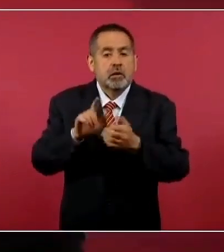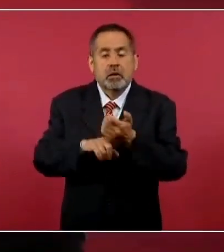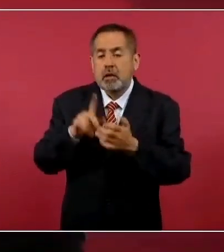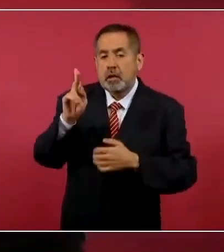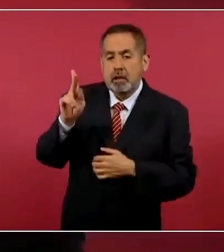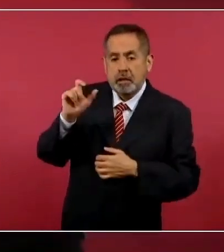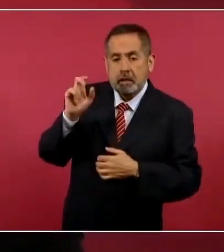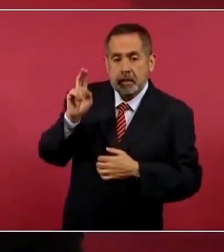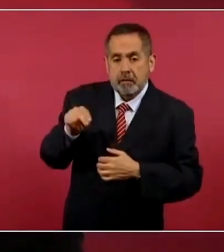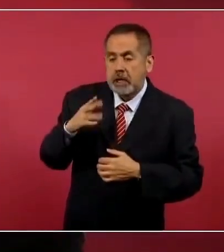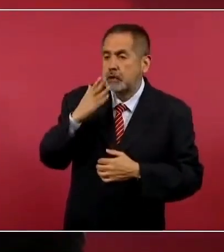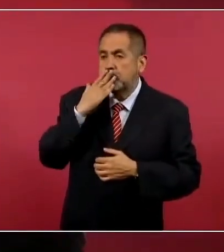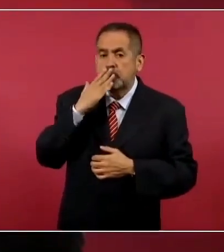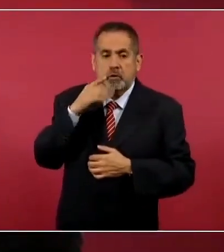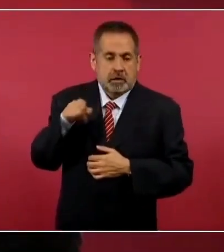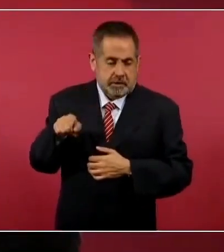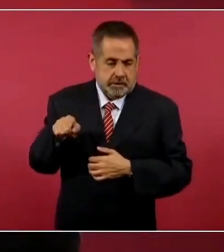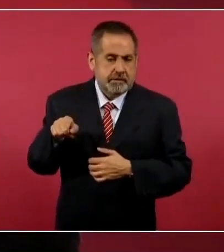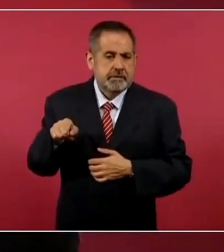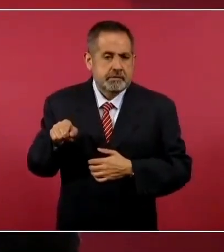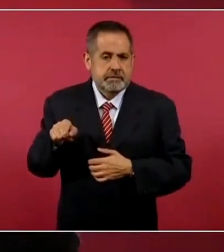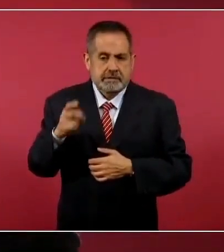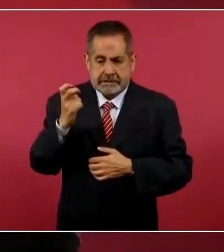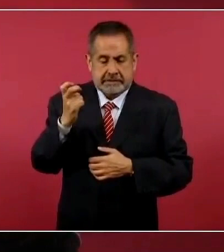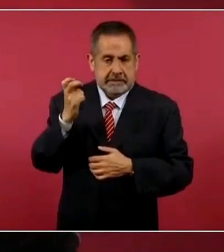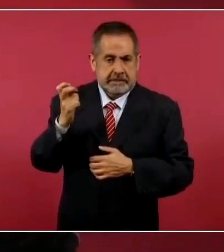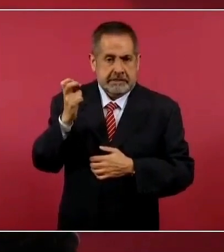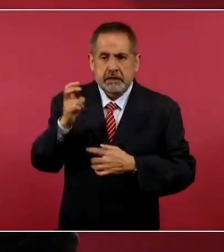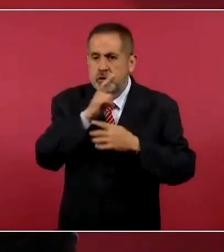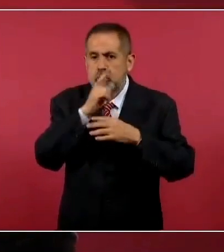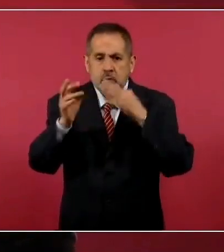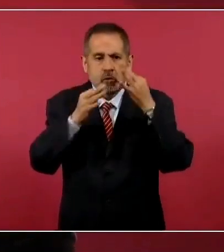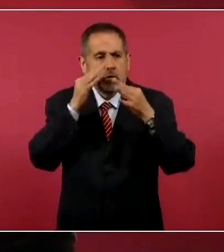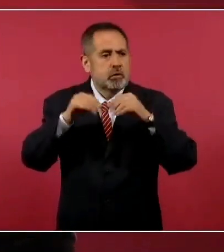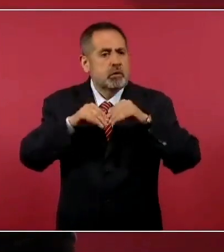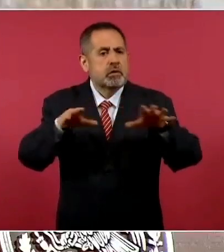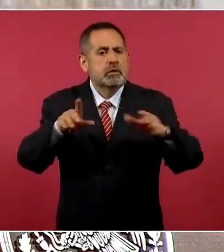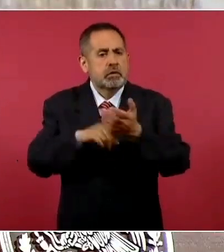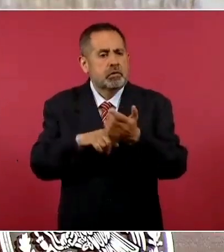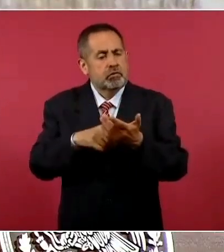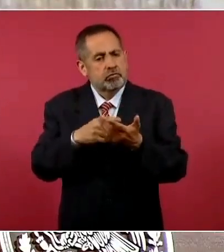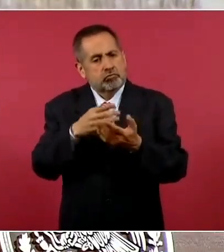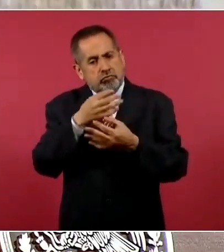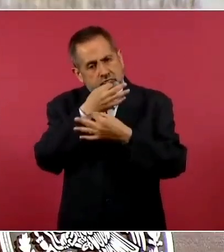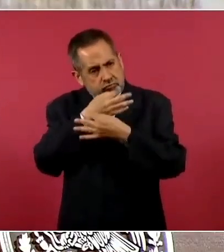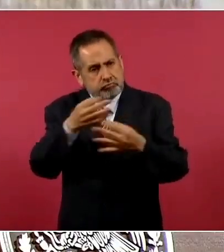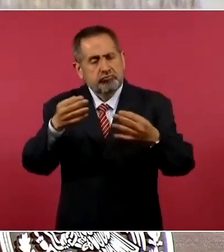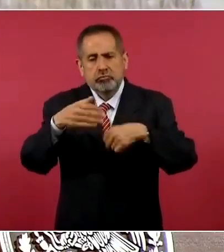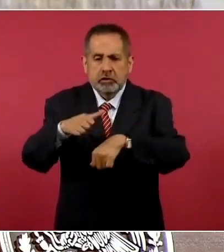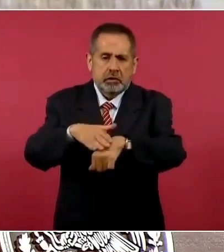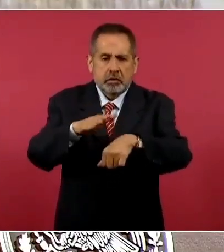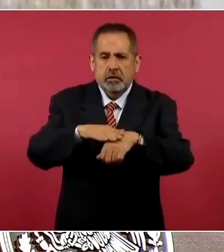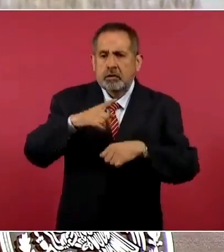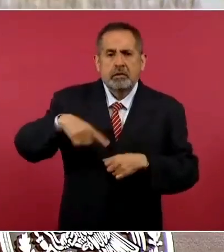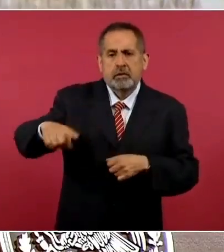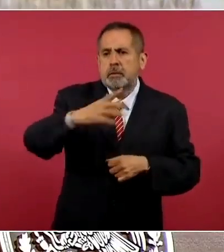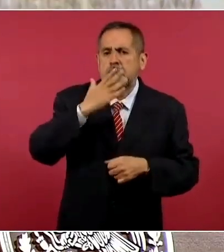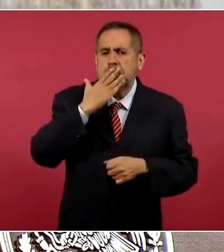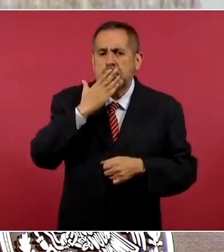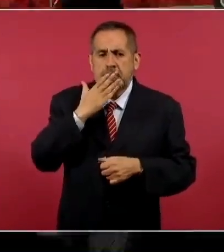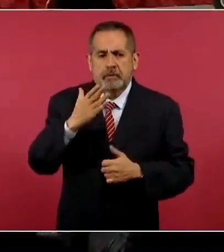Sonora. Esta es una noticia que adelantamos para los sonorenses,